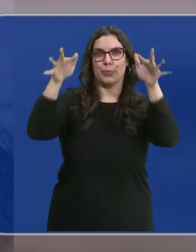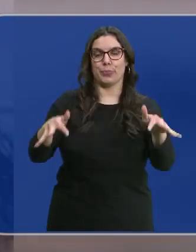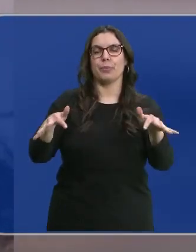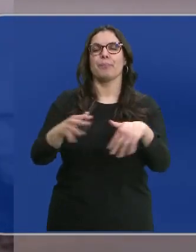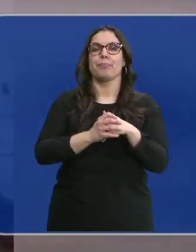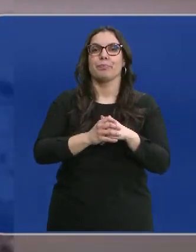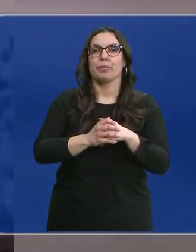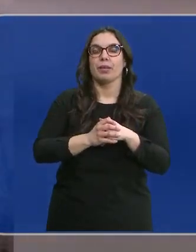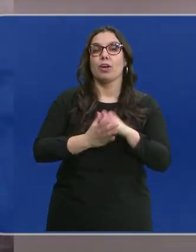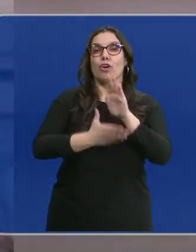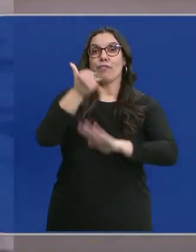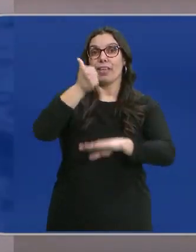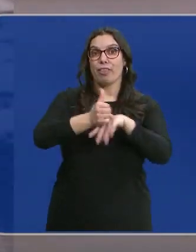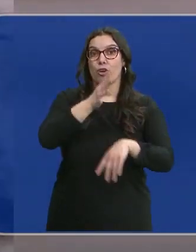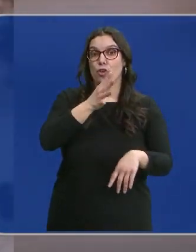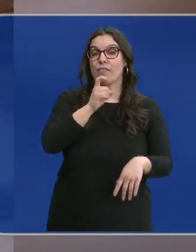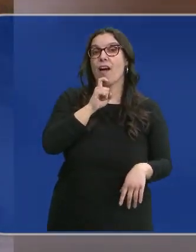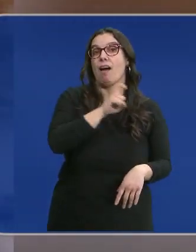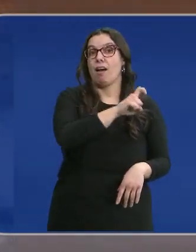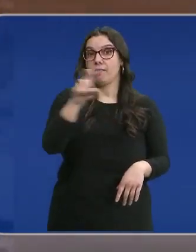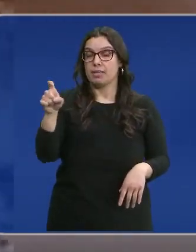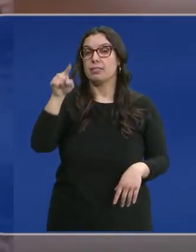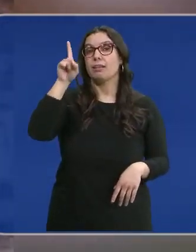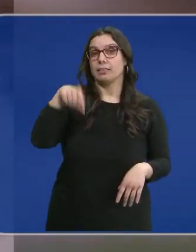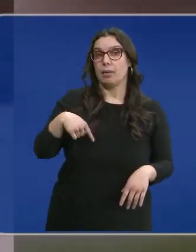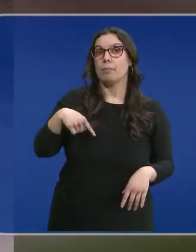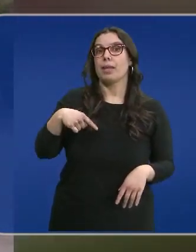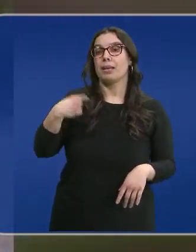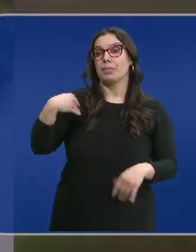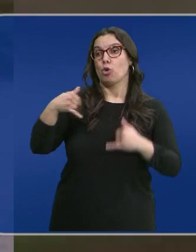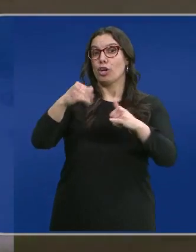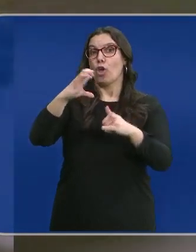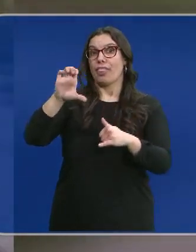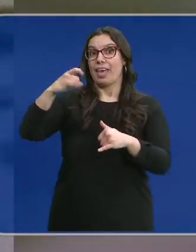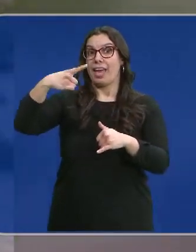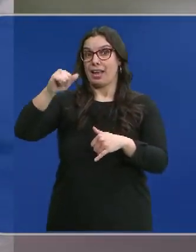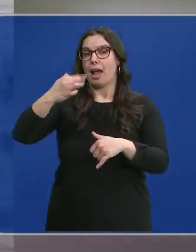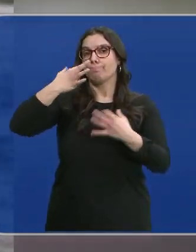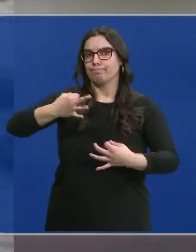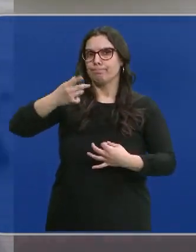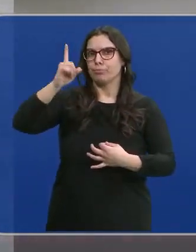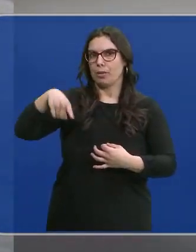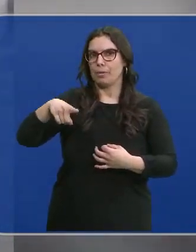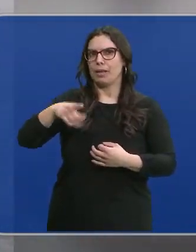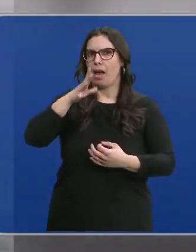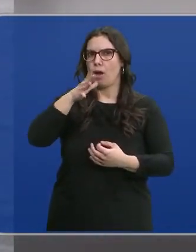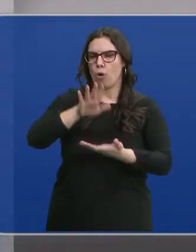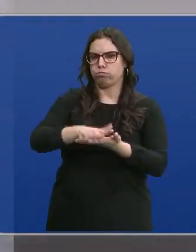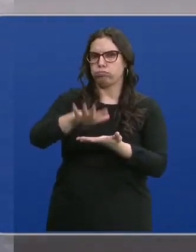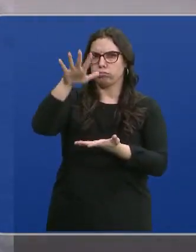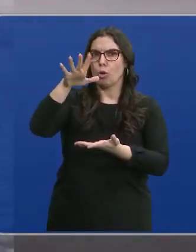deshielo. La CHD alerta del estado en el que se encuentra también el CEGA que va con mucho caudal y podría dar